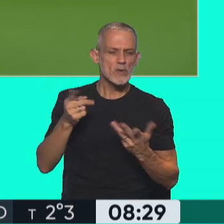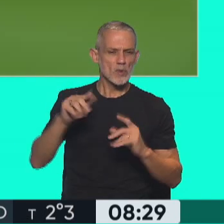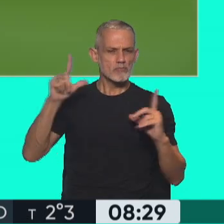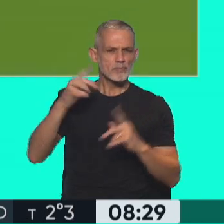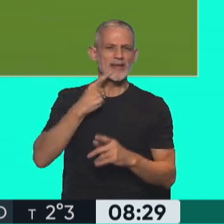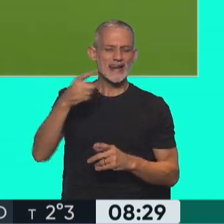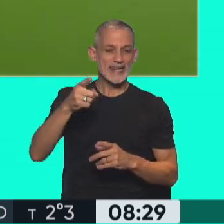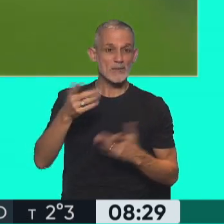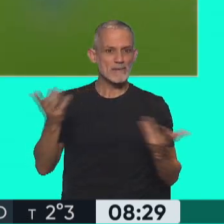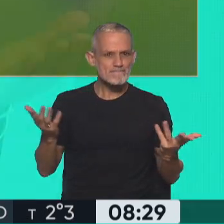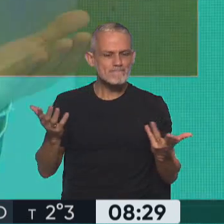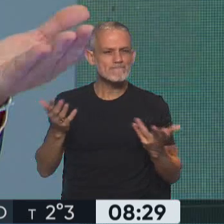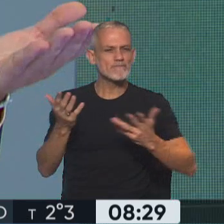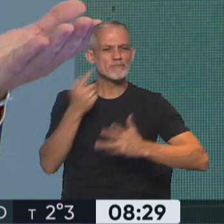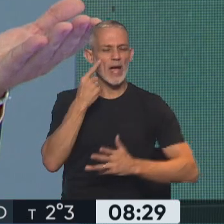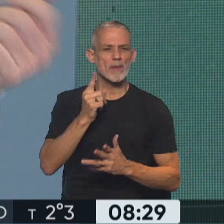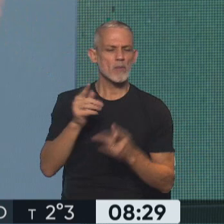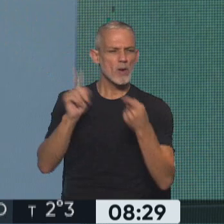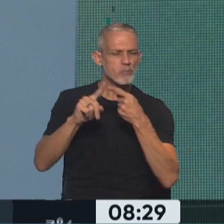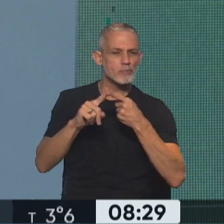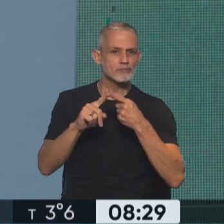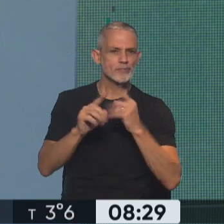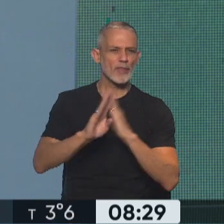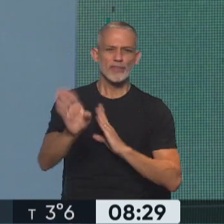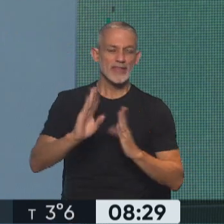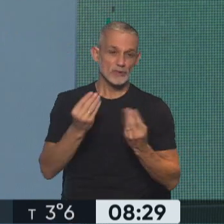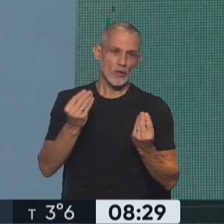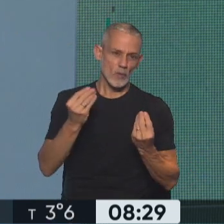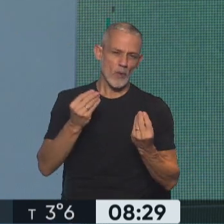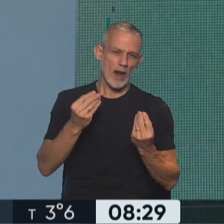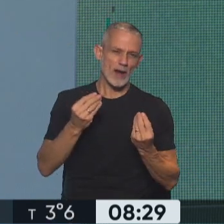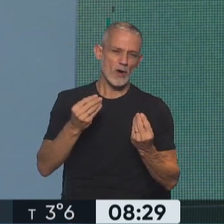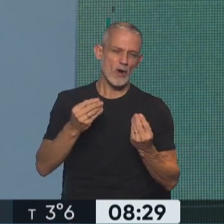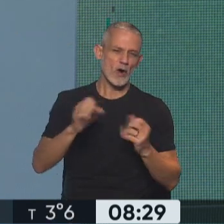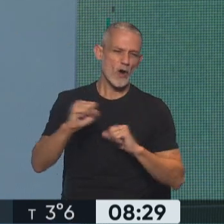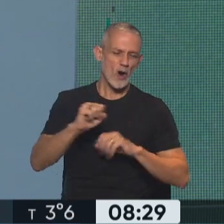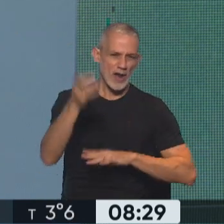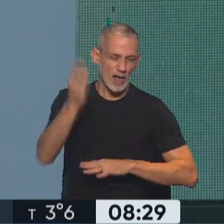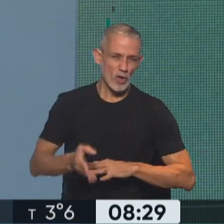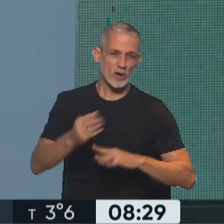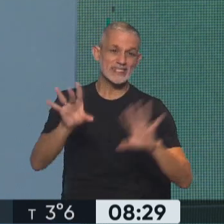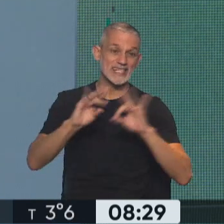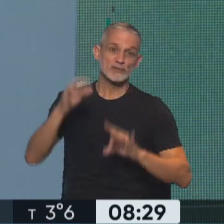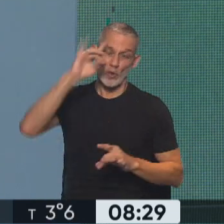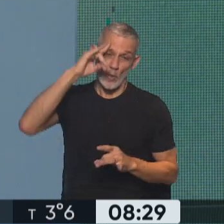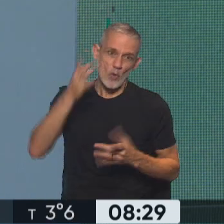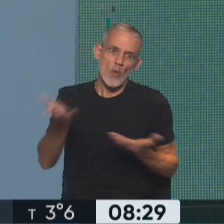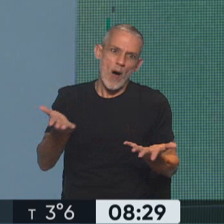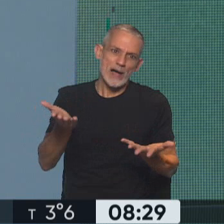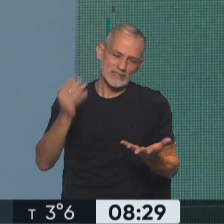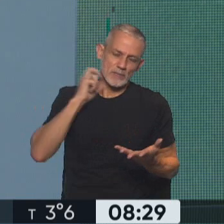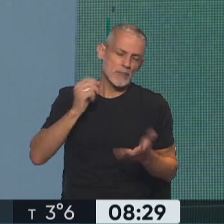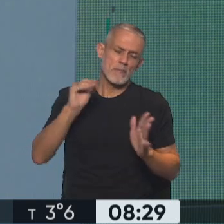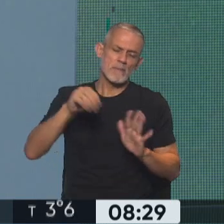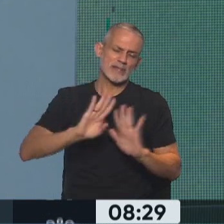Rivero y Francescoli, de relación directa con el máximo goleador que supo tener el Barcelona, la selección uruguaya, que más puedo